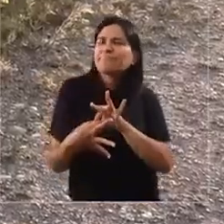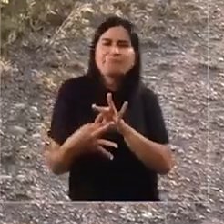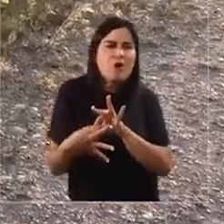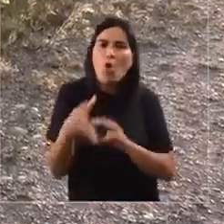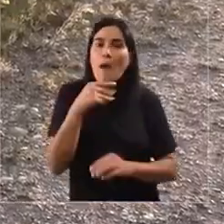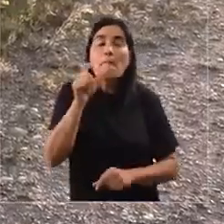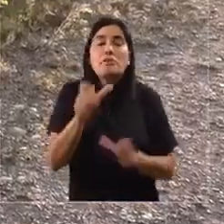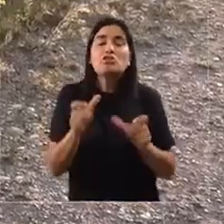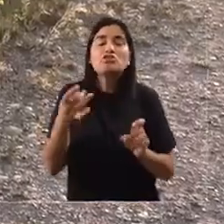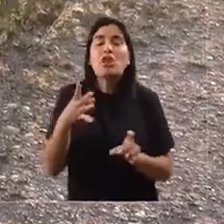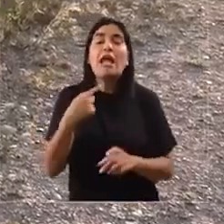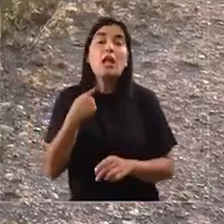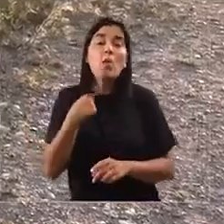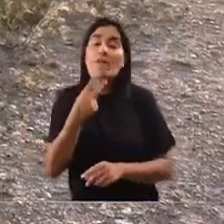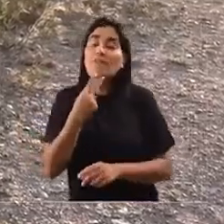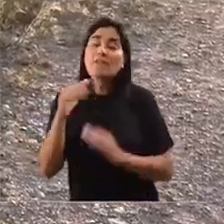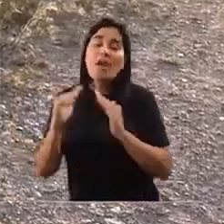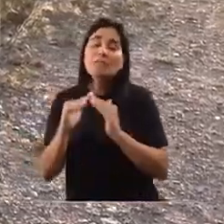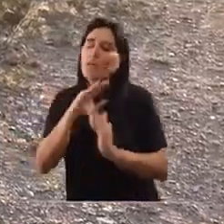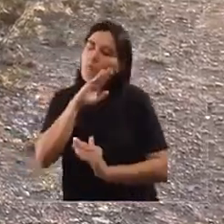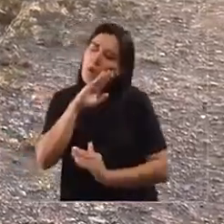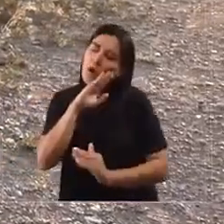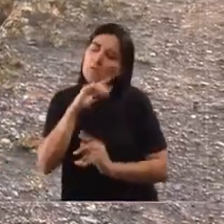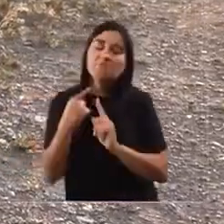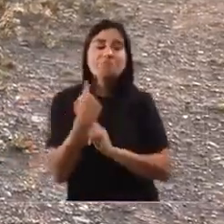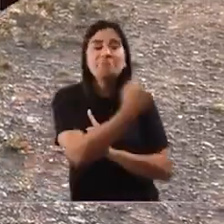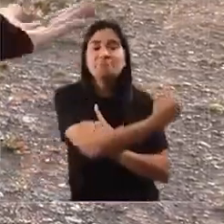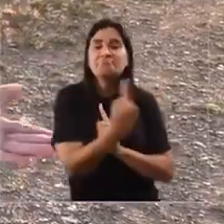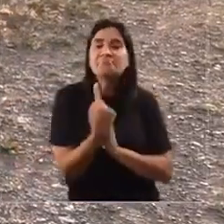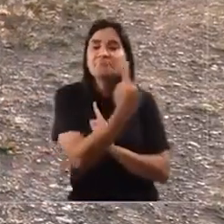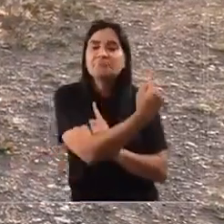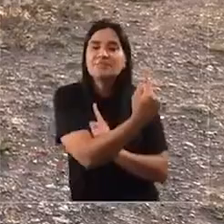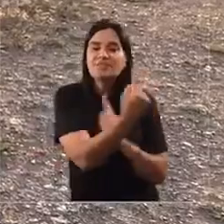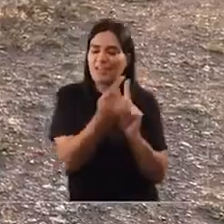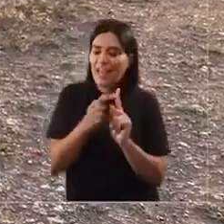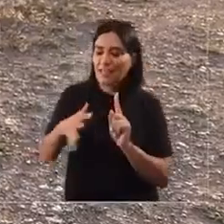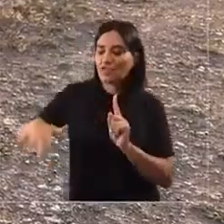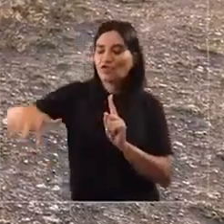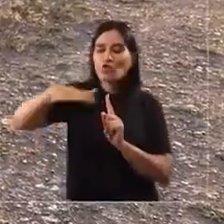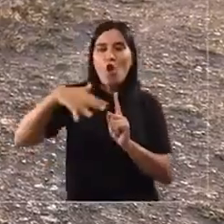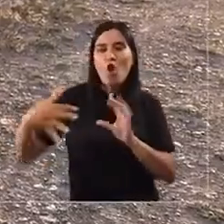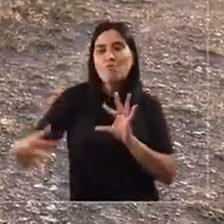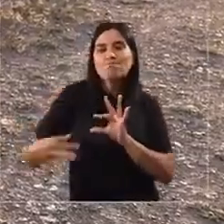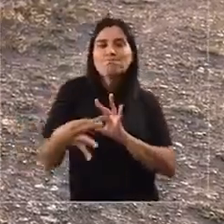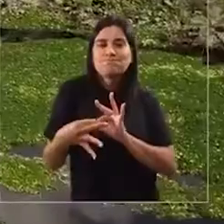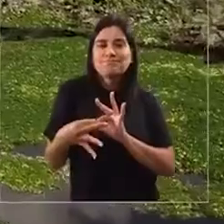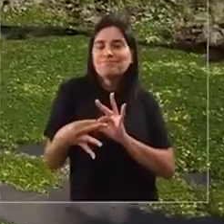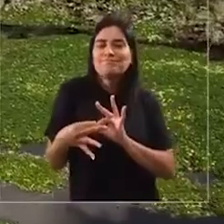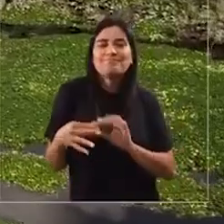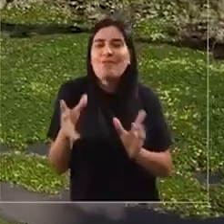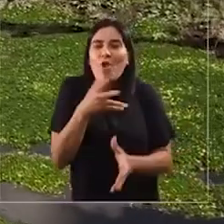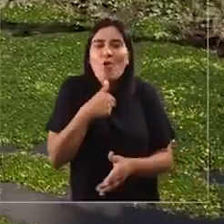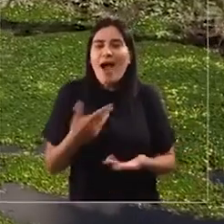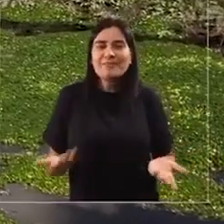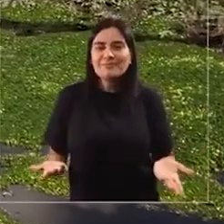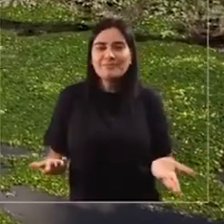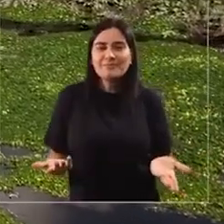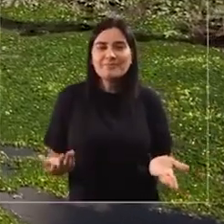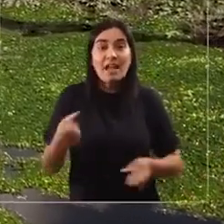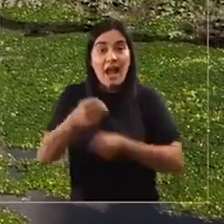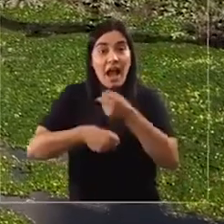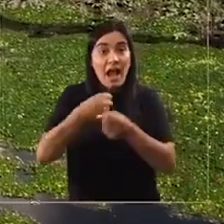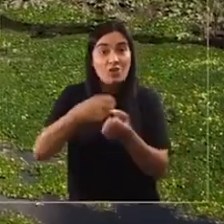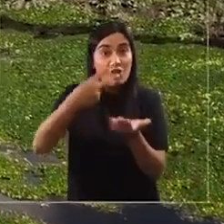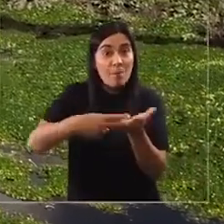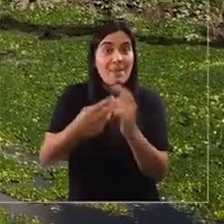aquí viene a dormir solamente. Lo que no le permite es compartir con su entorno y valorar espacios como este. En el año 2013